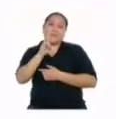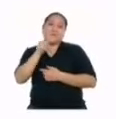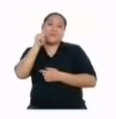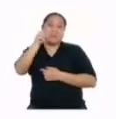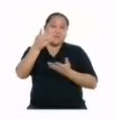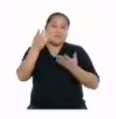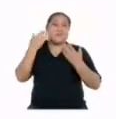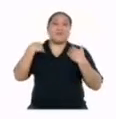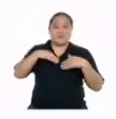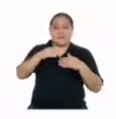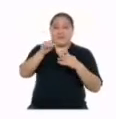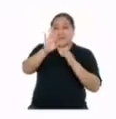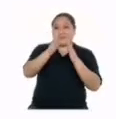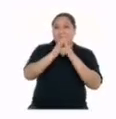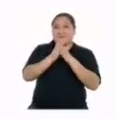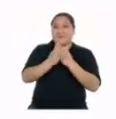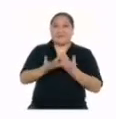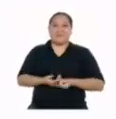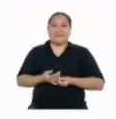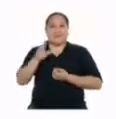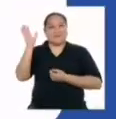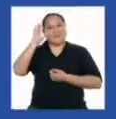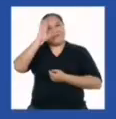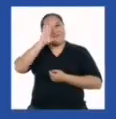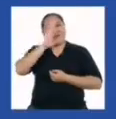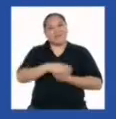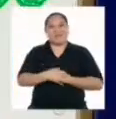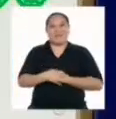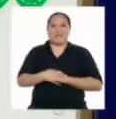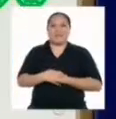utilizar las que tengas en casa. ¡Nos vemos pronto!